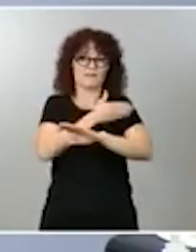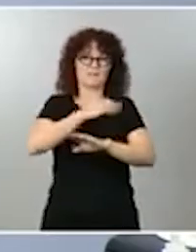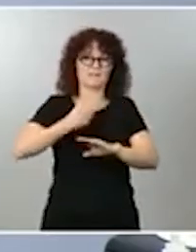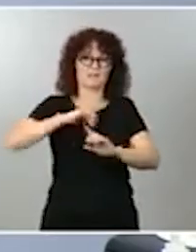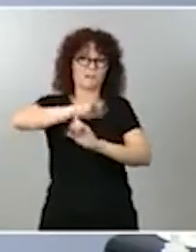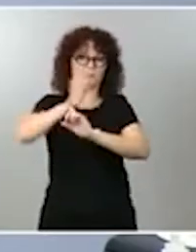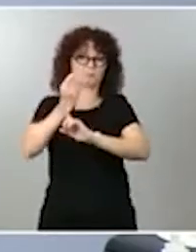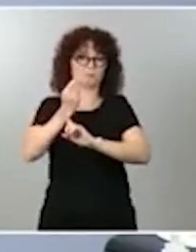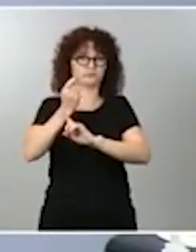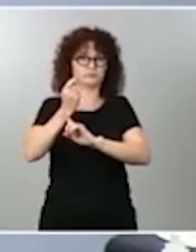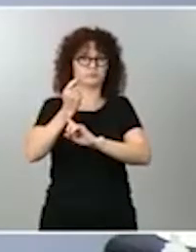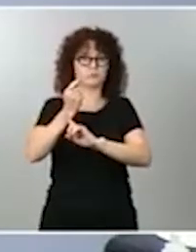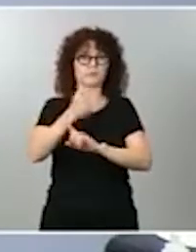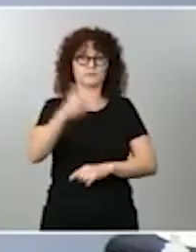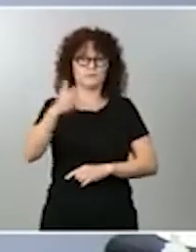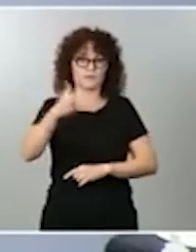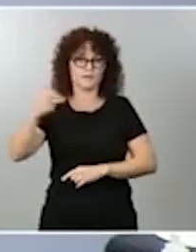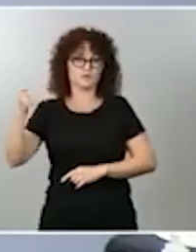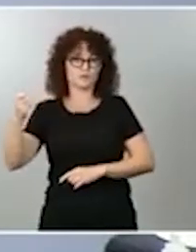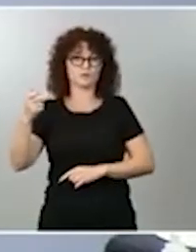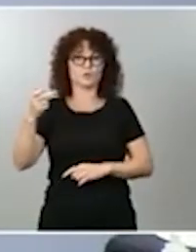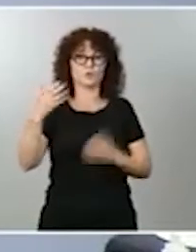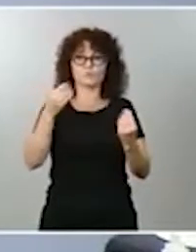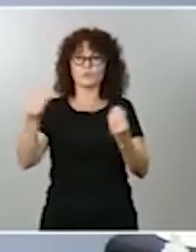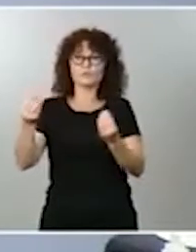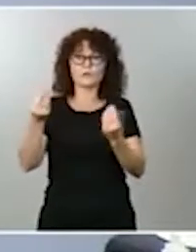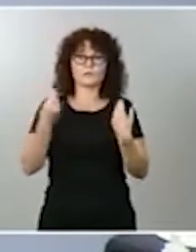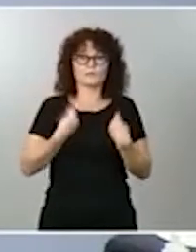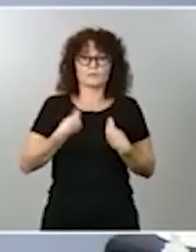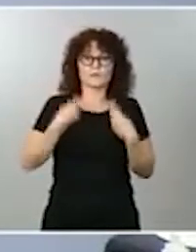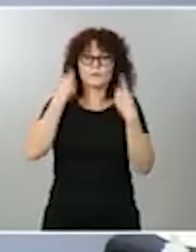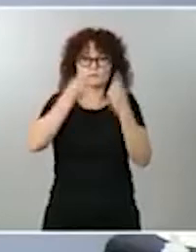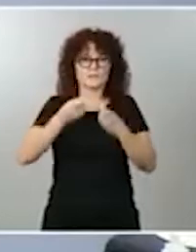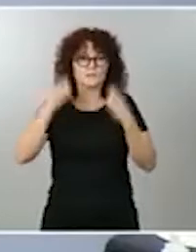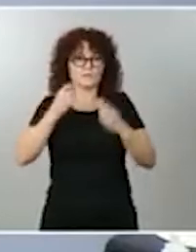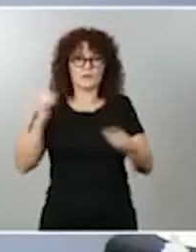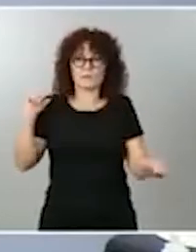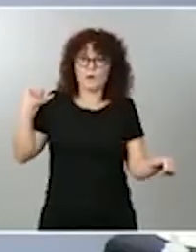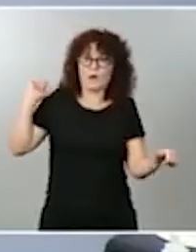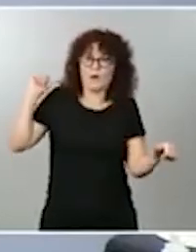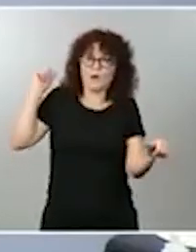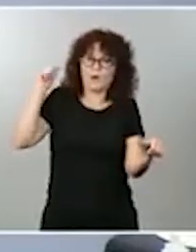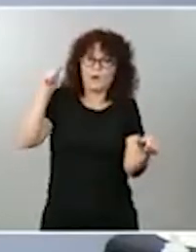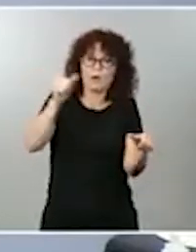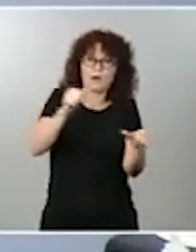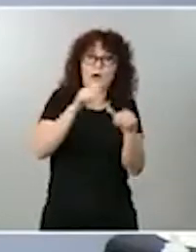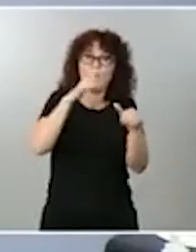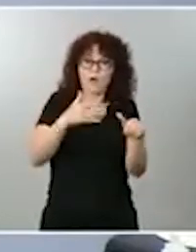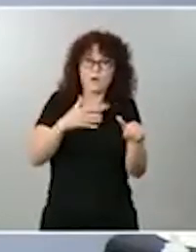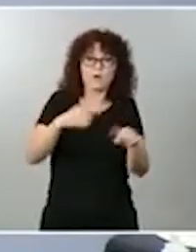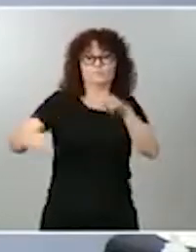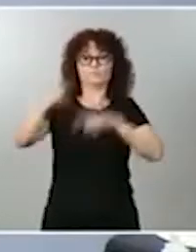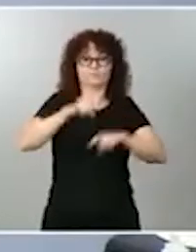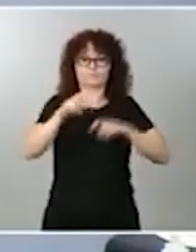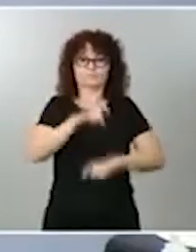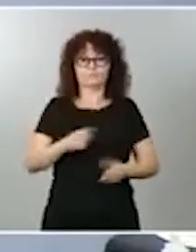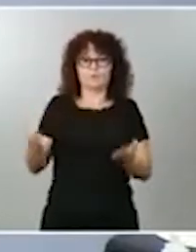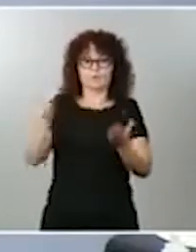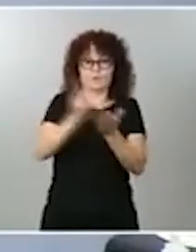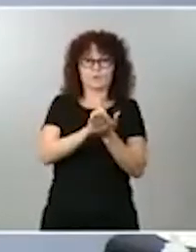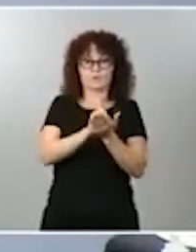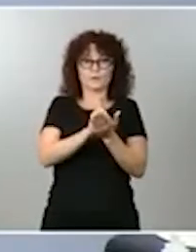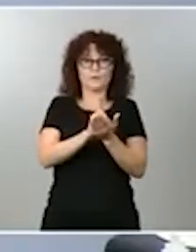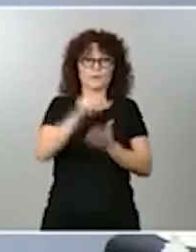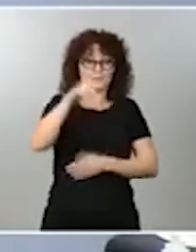conquistados con muchos cuerpos, con muchas vidas, con mucho esfuerzo durante décadas por las mujeres en nuestro país y en todo el mundo. Precisamente por